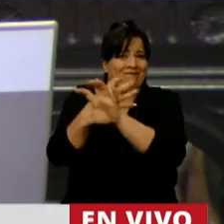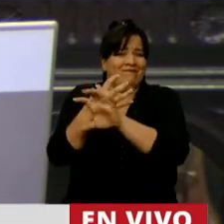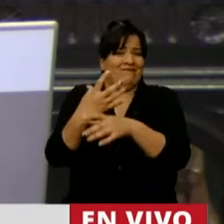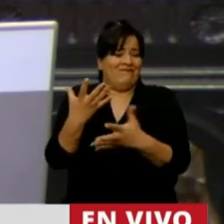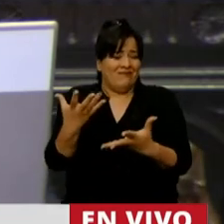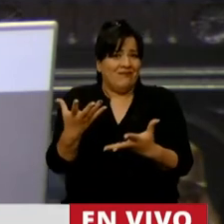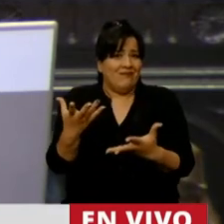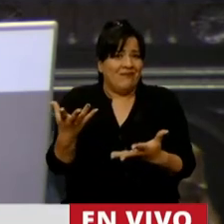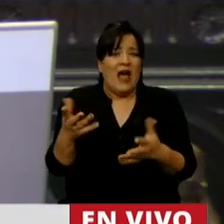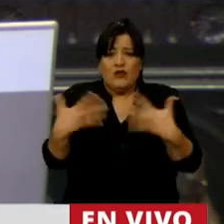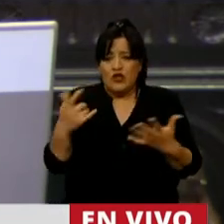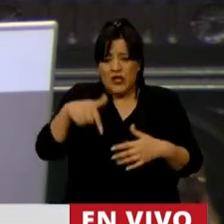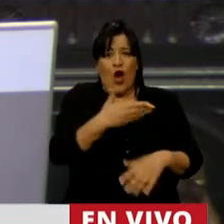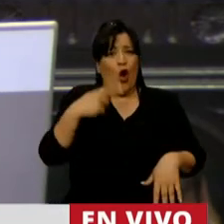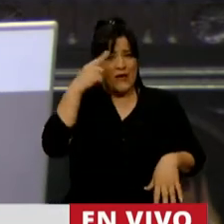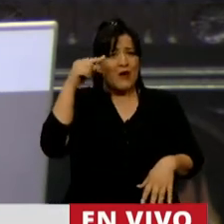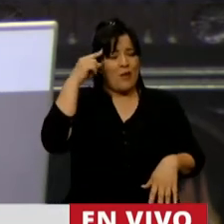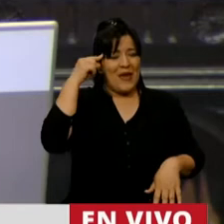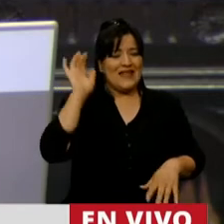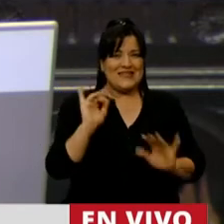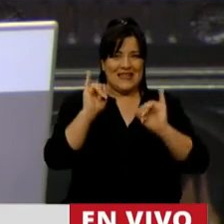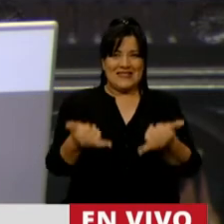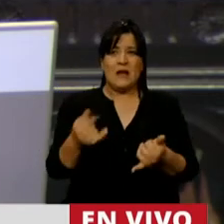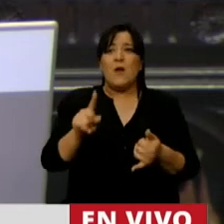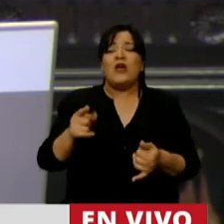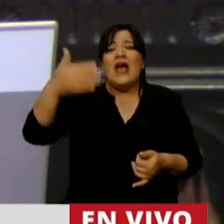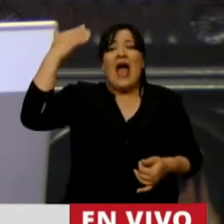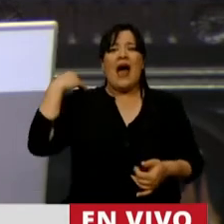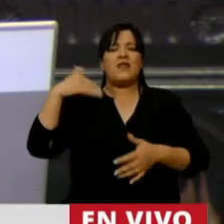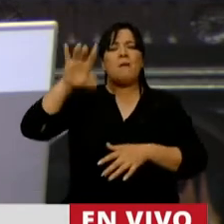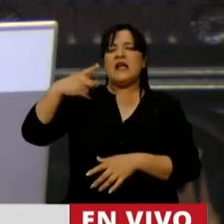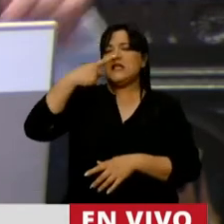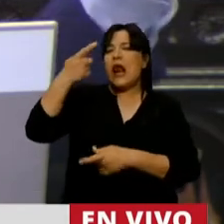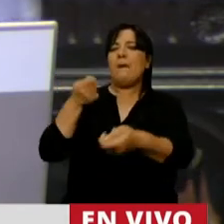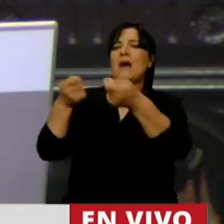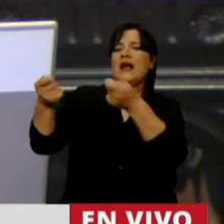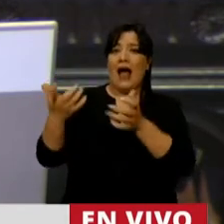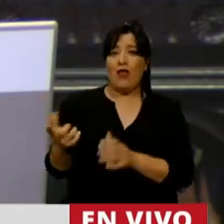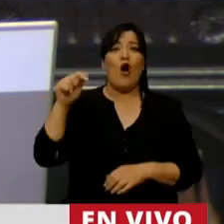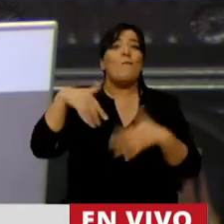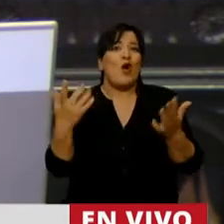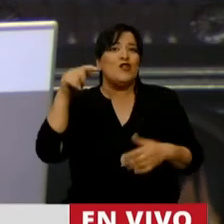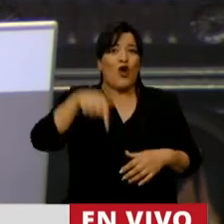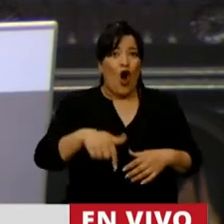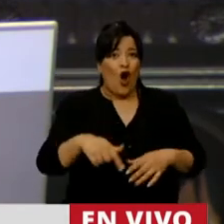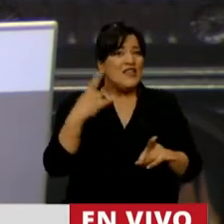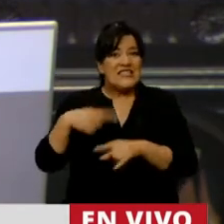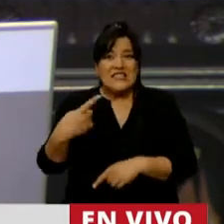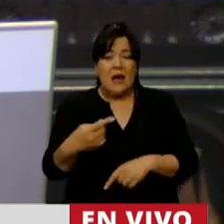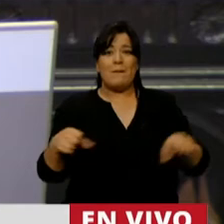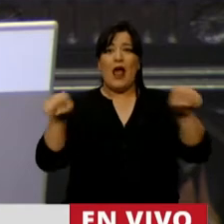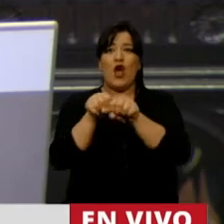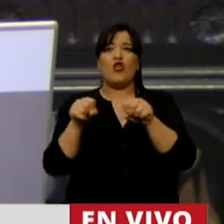Entonces, este gobierno pensó en esto, no lo pensaron los demás, porque estábamos librados al mercado. Por eso hoy estamos, cada vez que tenemos que